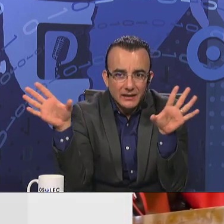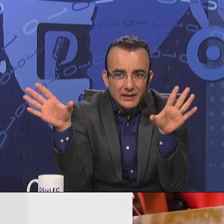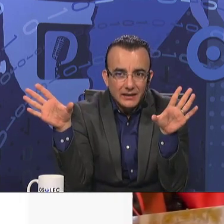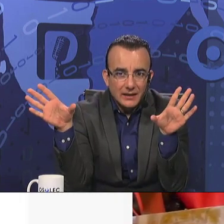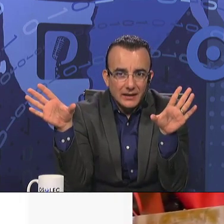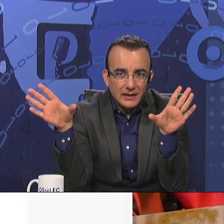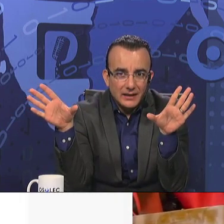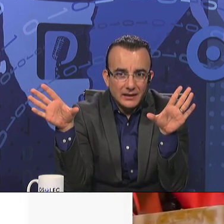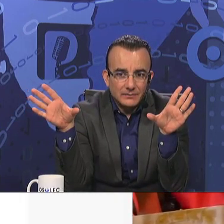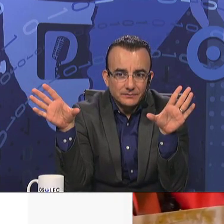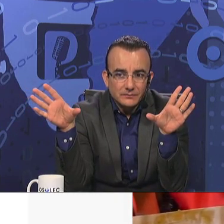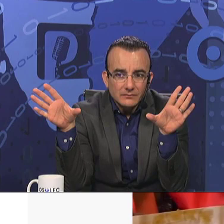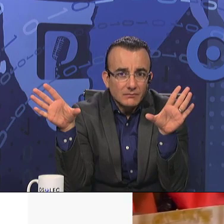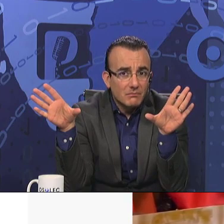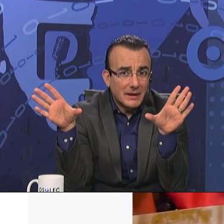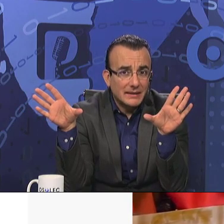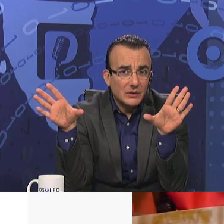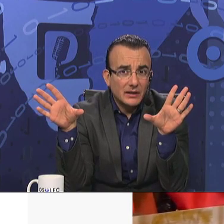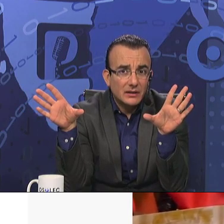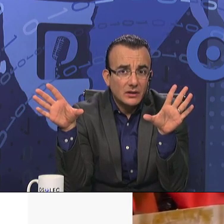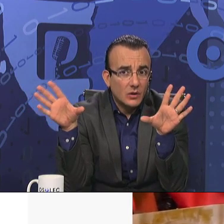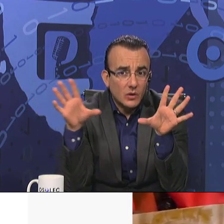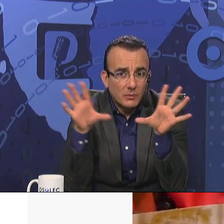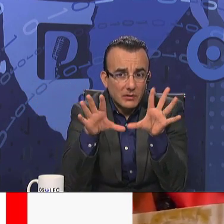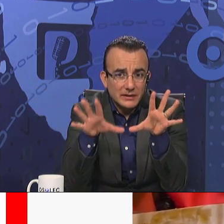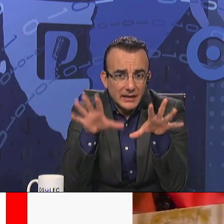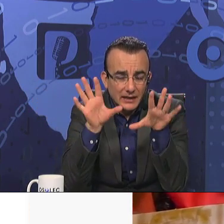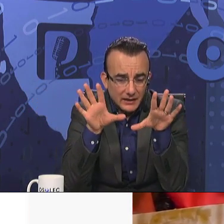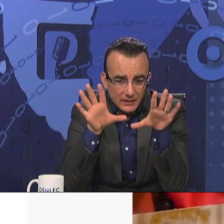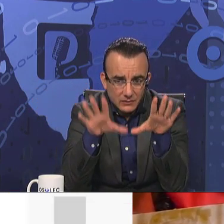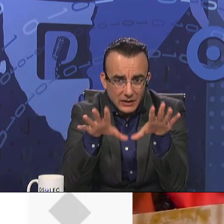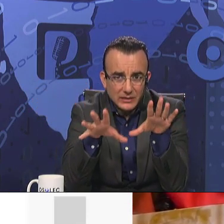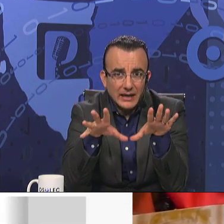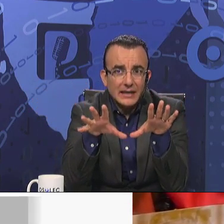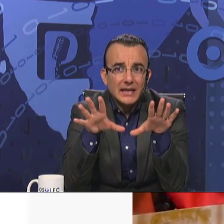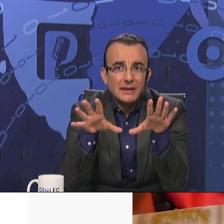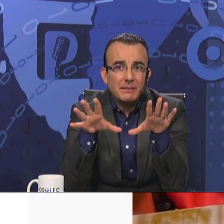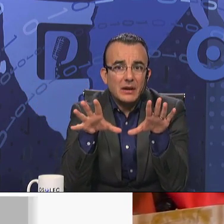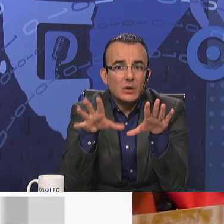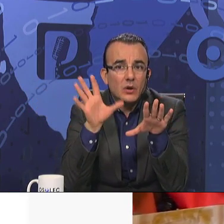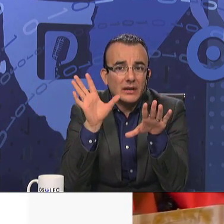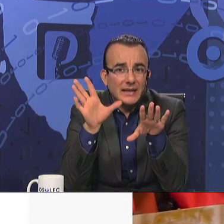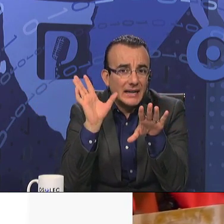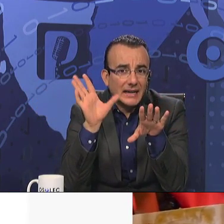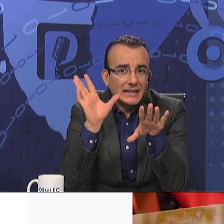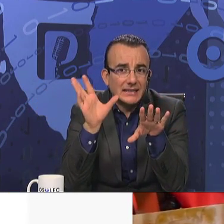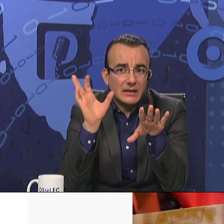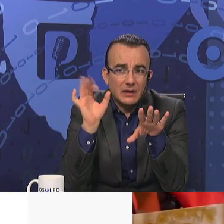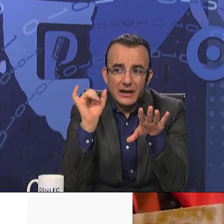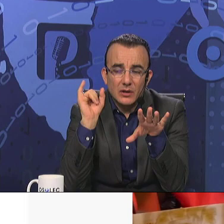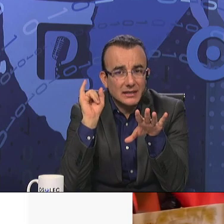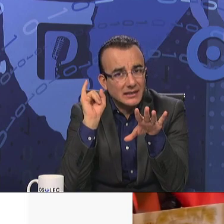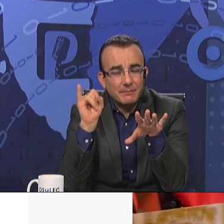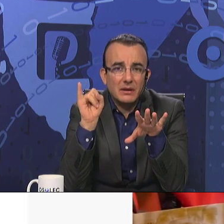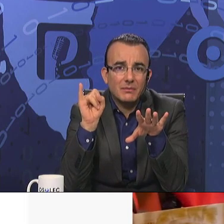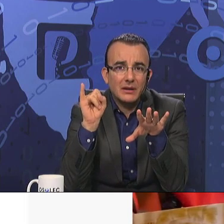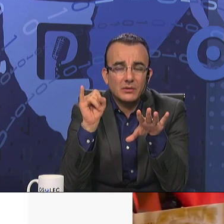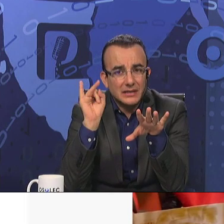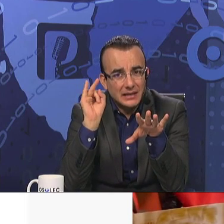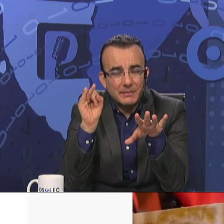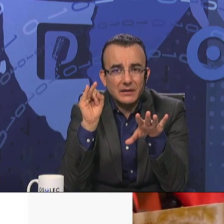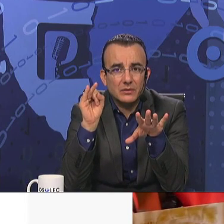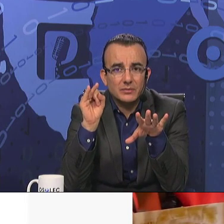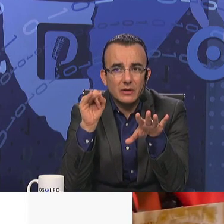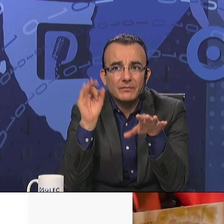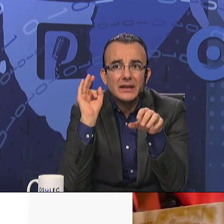cualquier partido, lo puedo decir con causa. Pero lo que quiere la gente es que, una, no se tape lo malo,